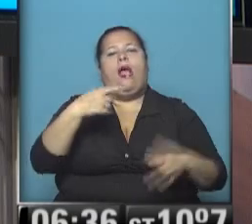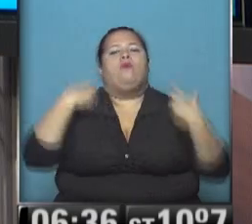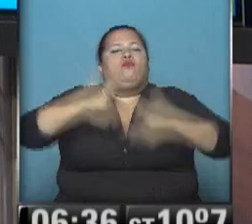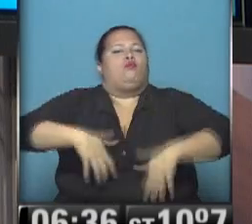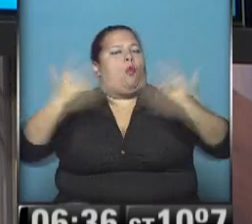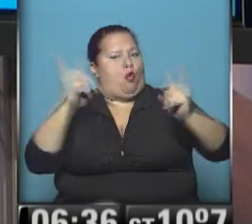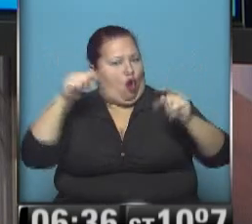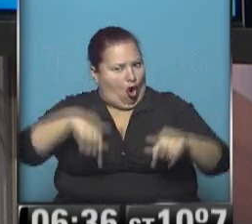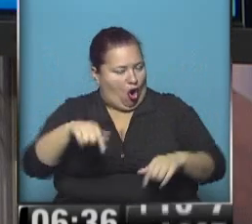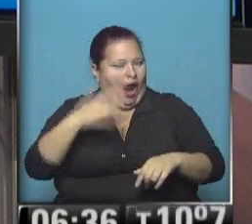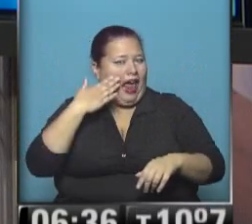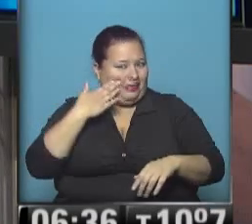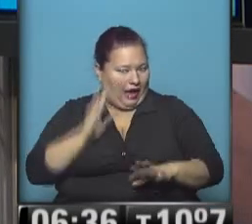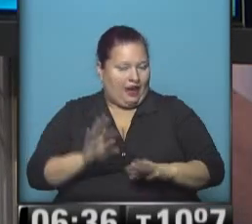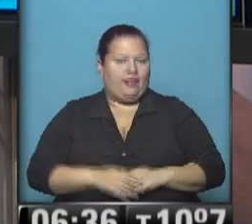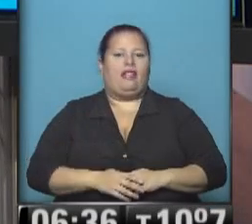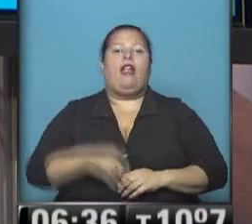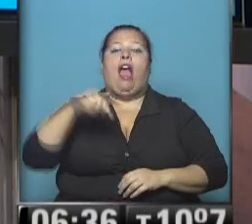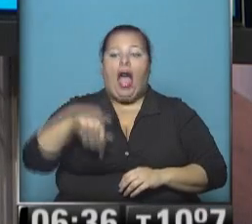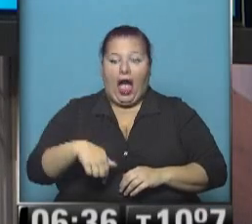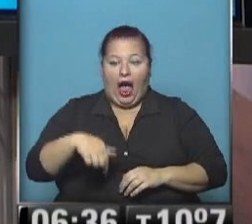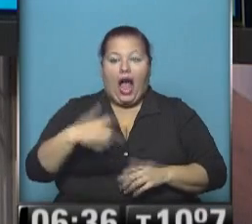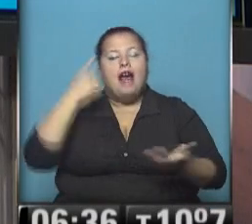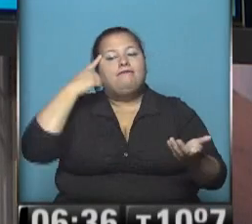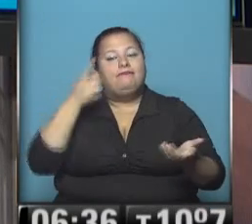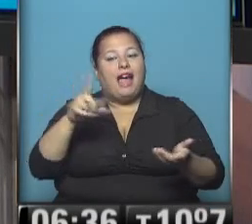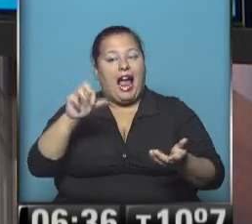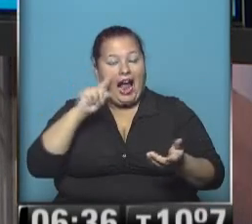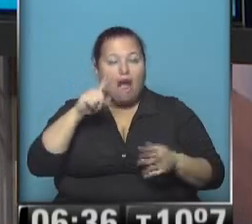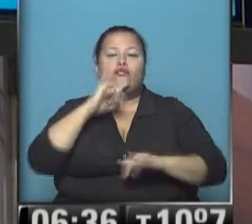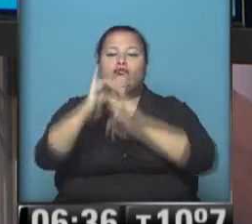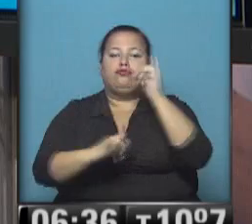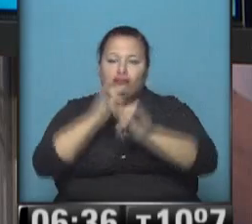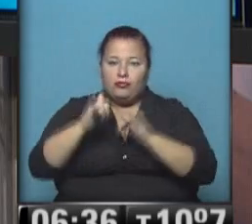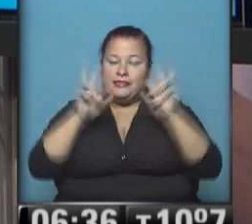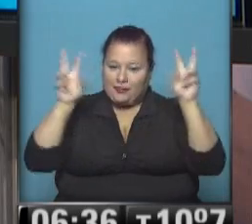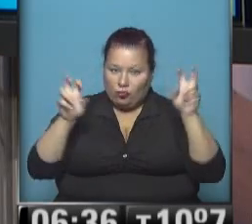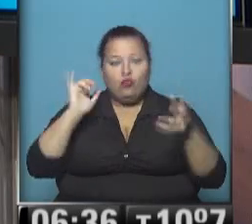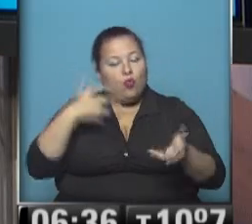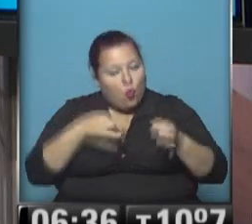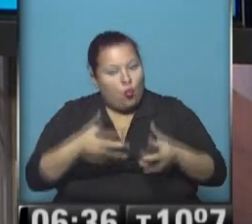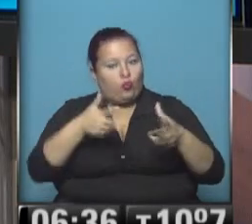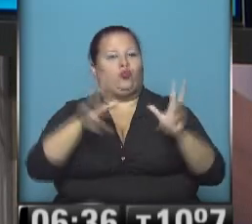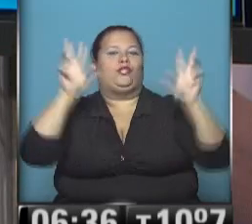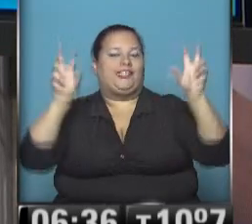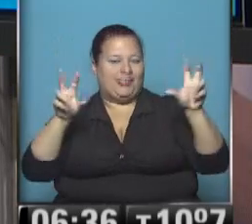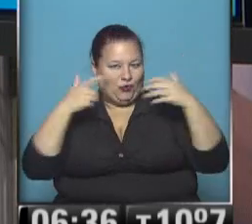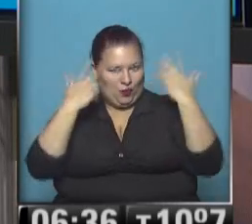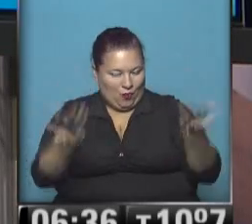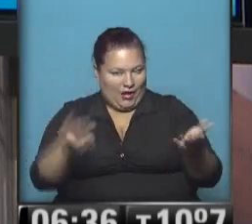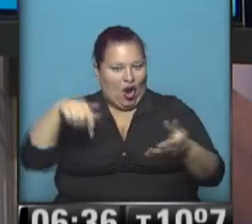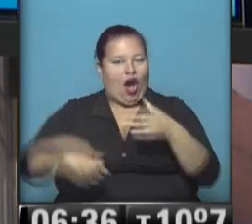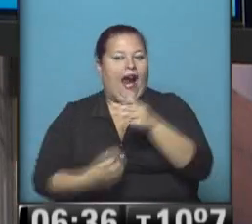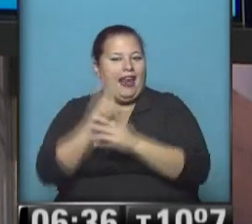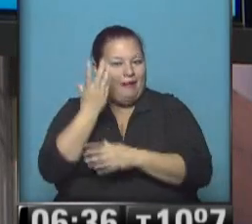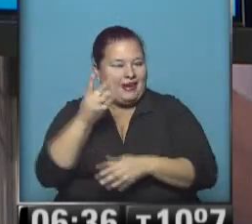abrigar demasiado para horas de la tarde ahora, ¿qué te parece Cari? si nos informamos claro, te iba a decir eso compartimos los títulos de